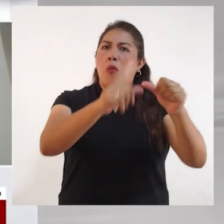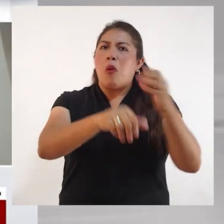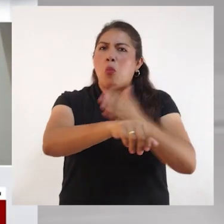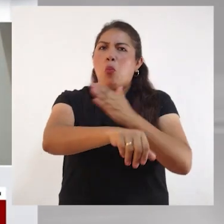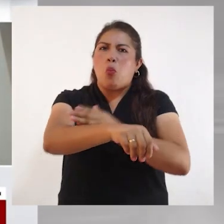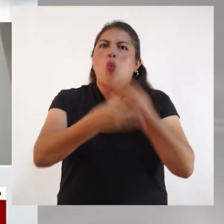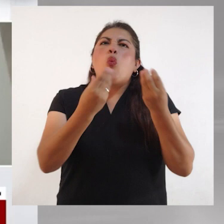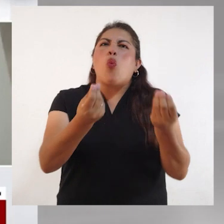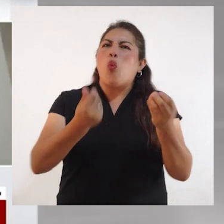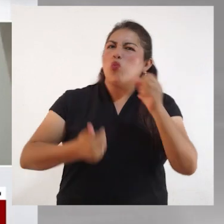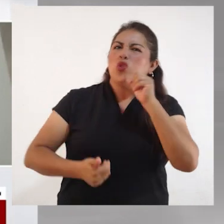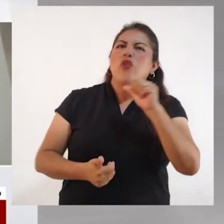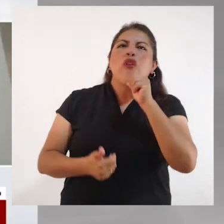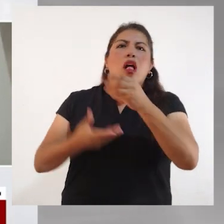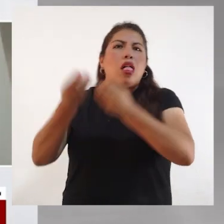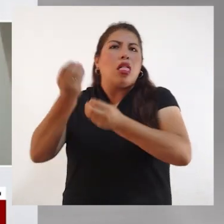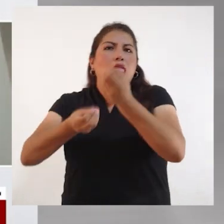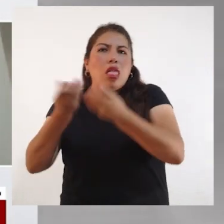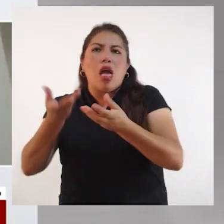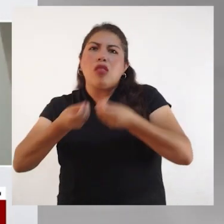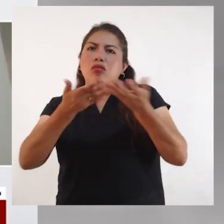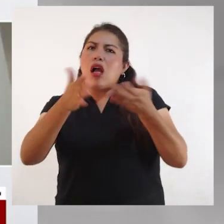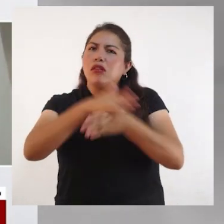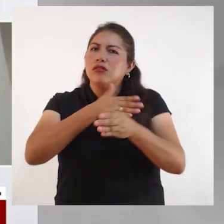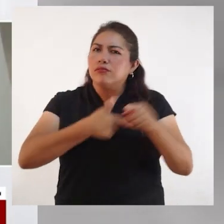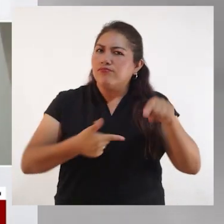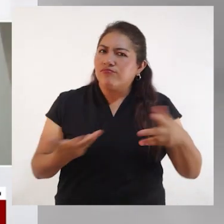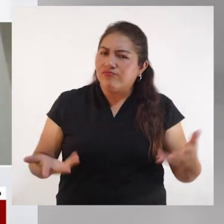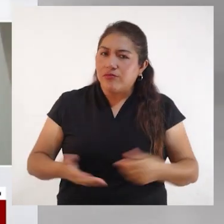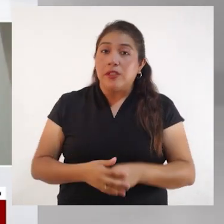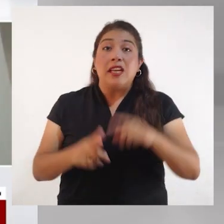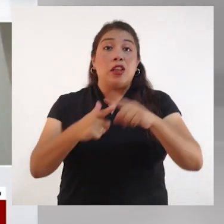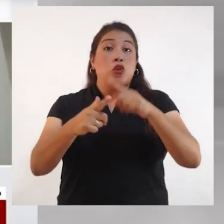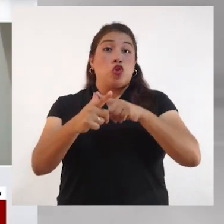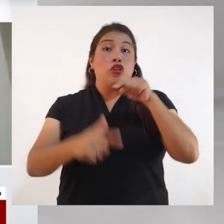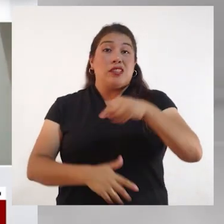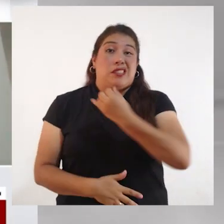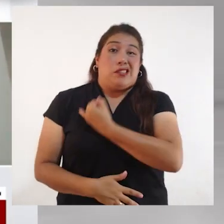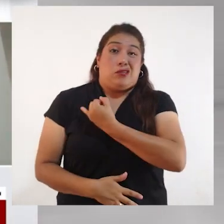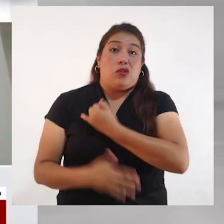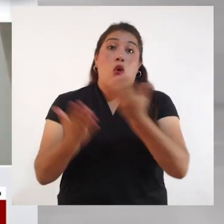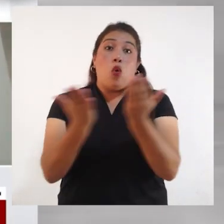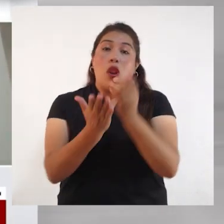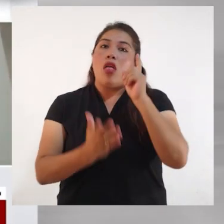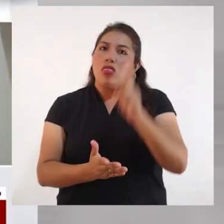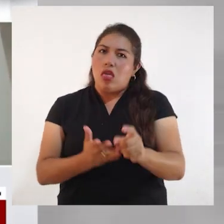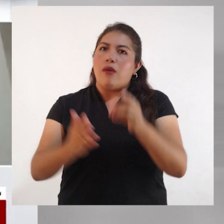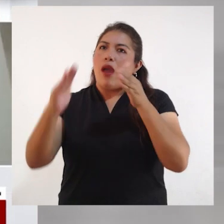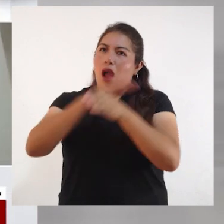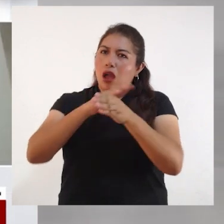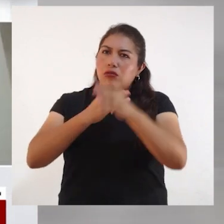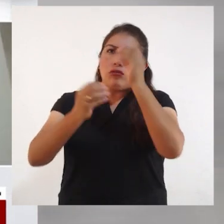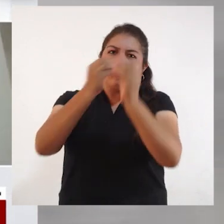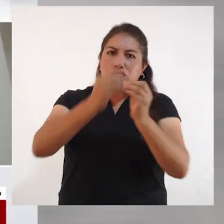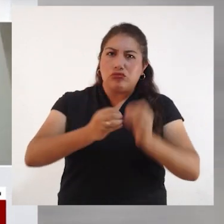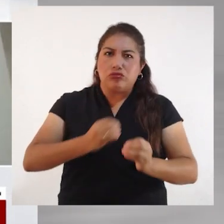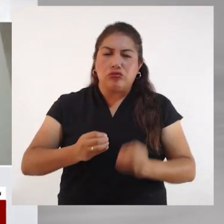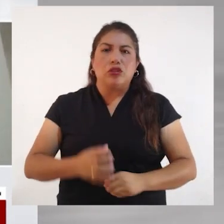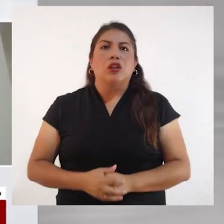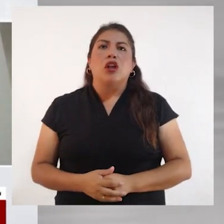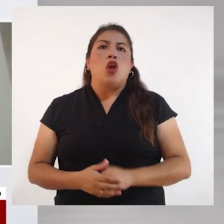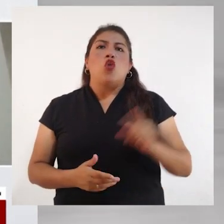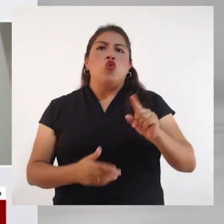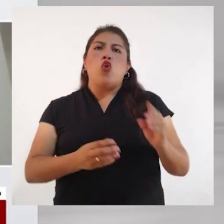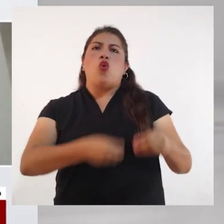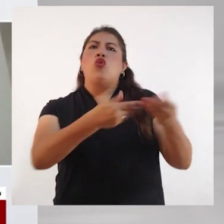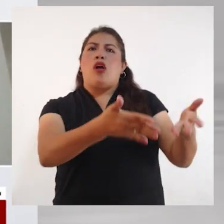que progrese en el sistema educativo. Entonces, lo que tú has mencionado es bien importante. La institución educativa debe ser accesible, es decir, no tiene